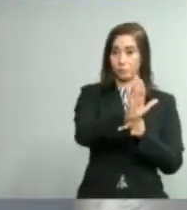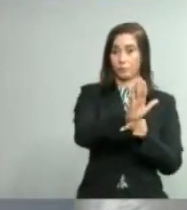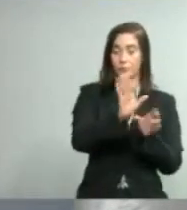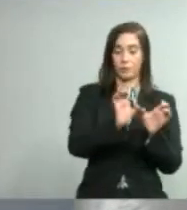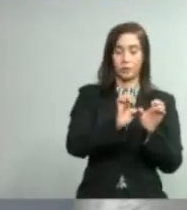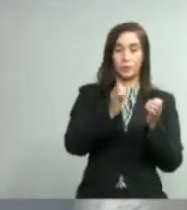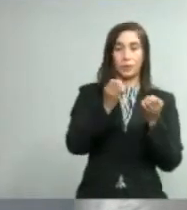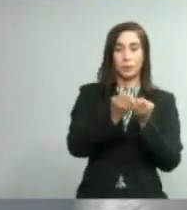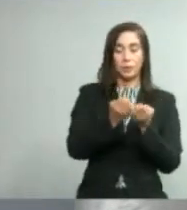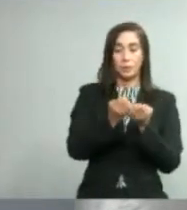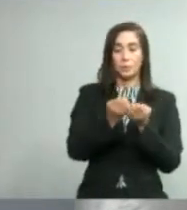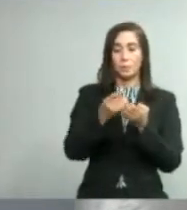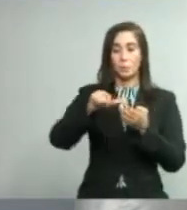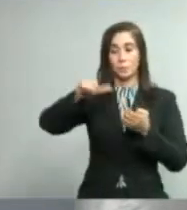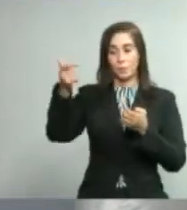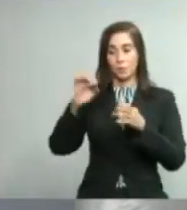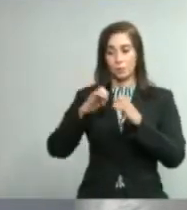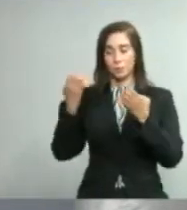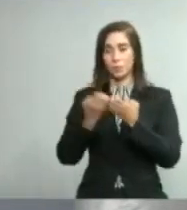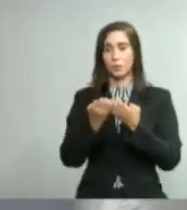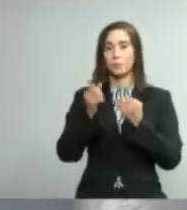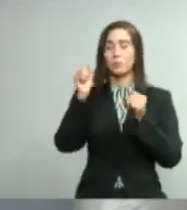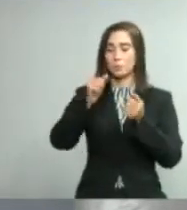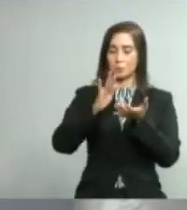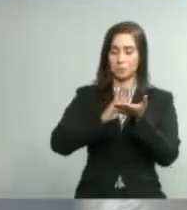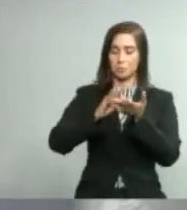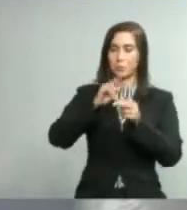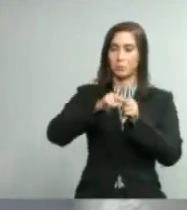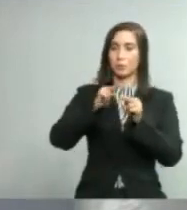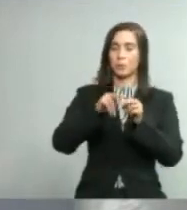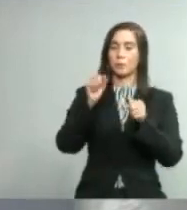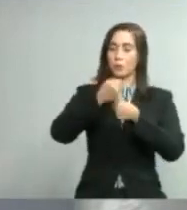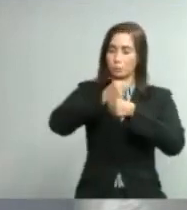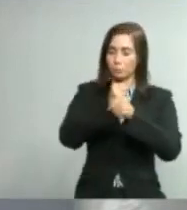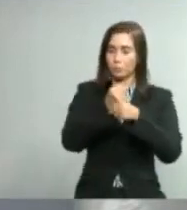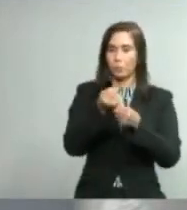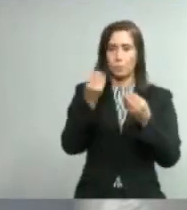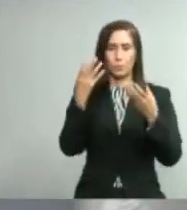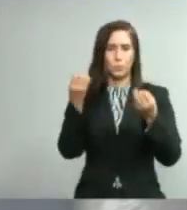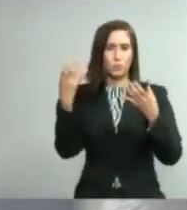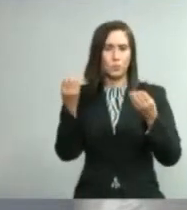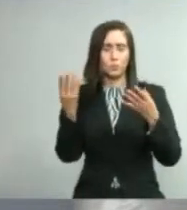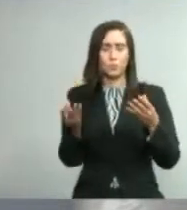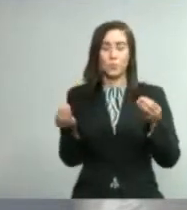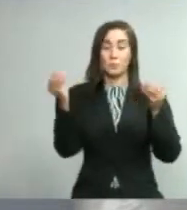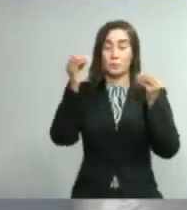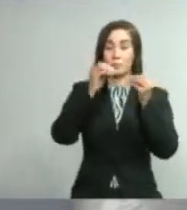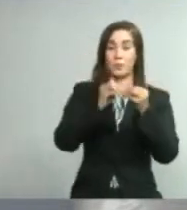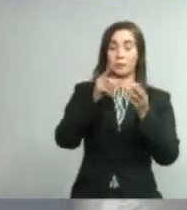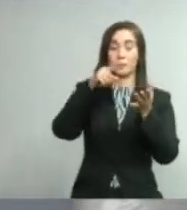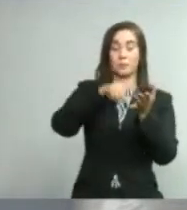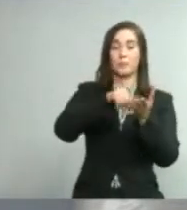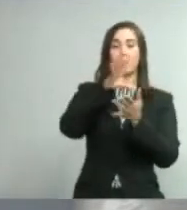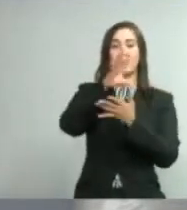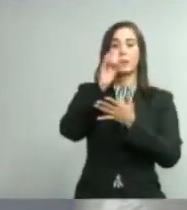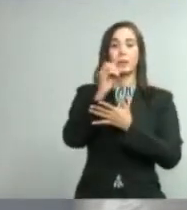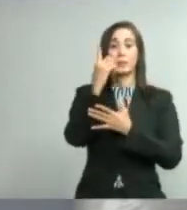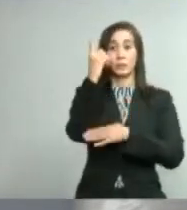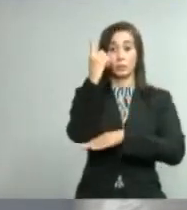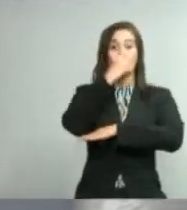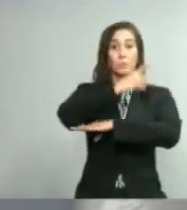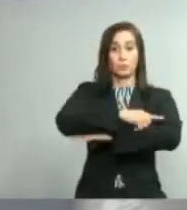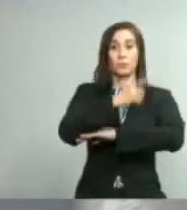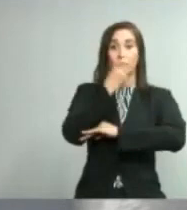pondría el laboratorio en una alta capacidad para producir más de 1.500 a 2.000 pruebas él